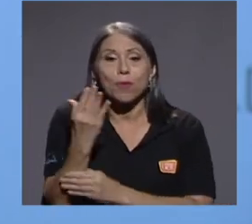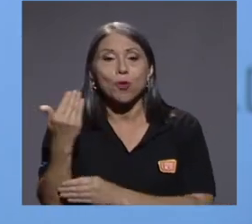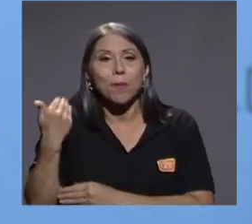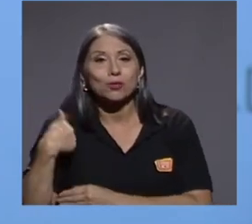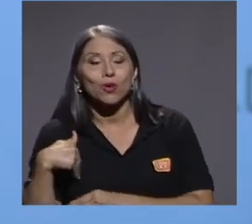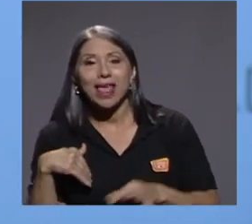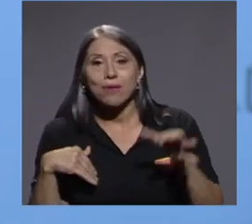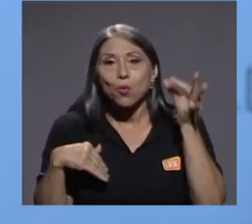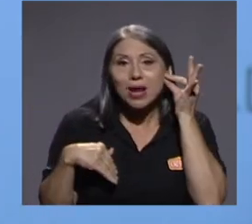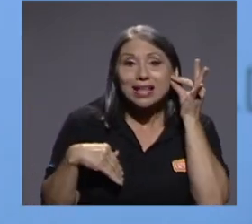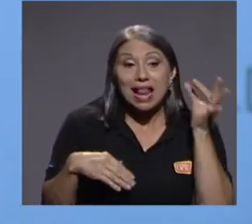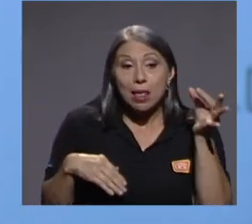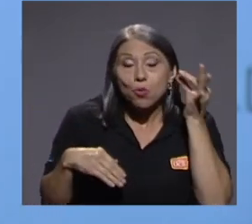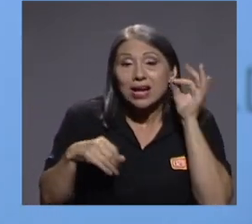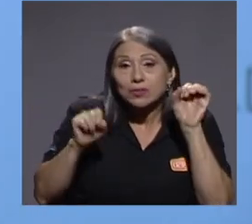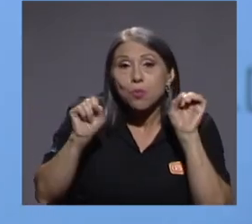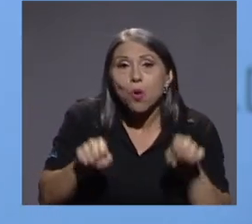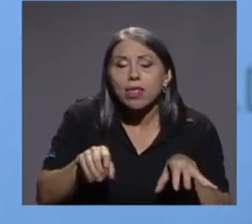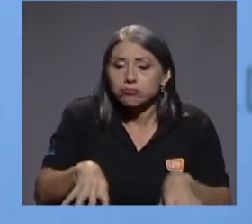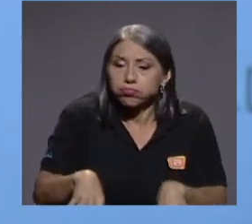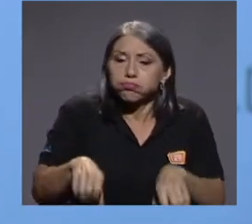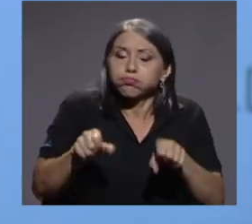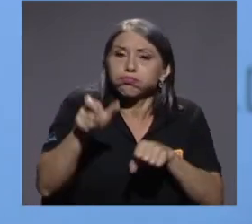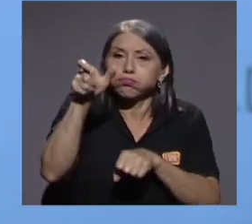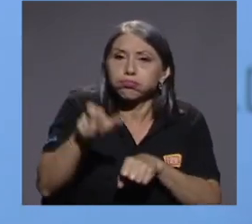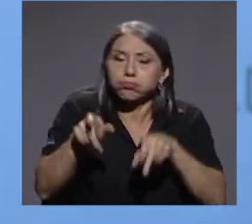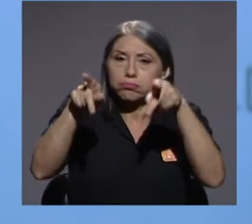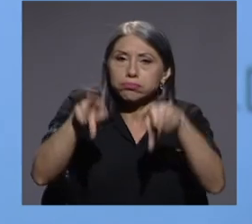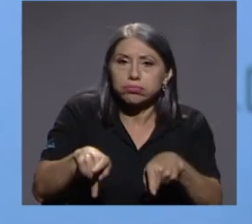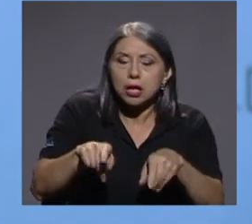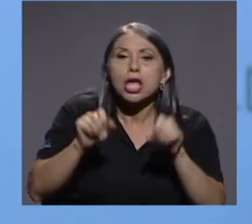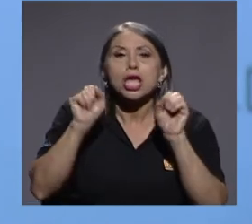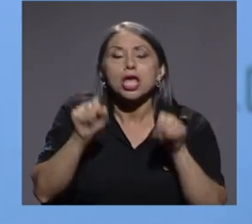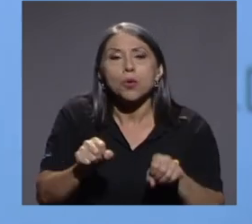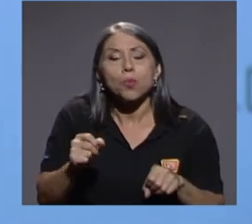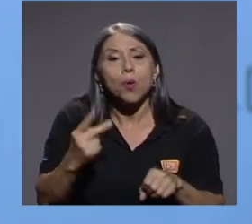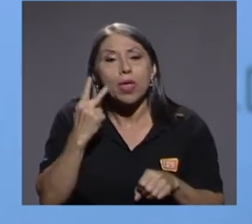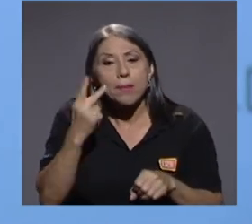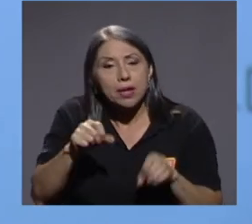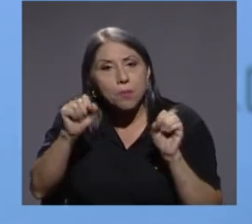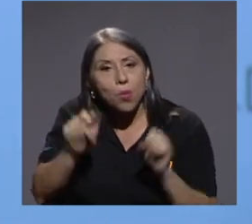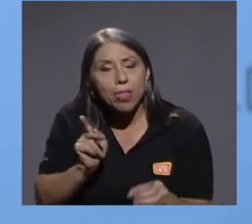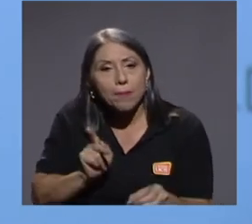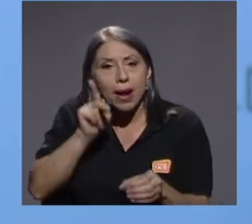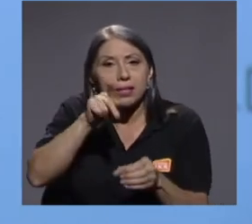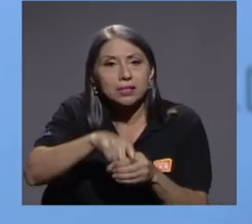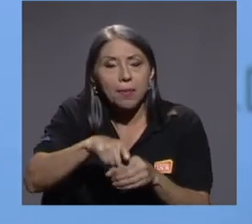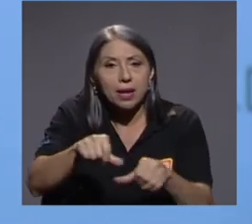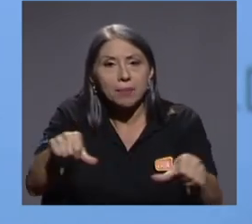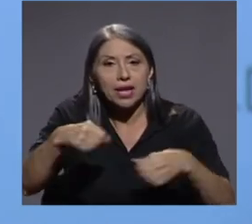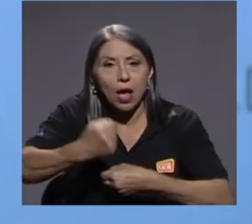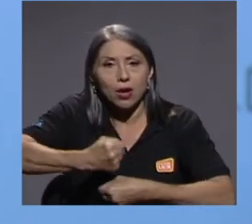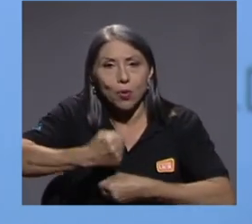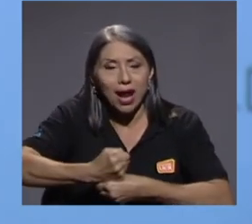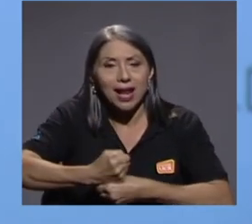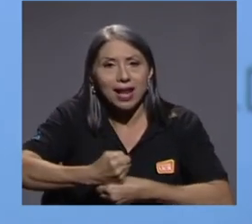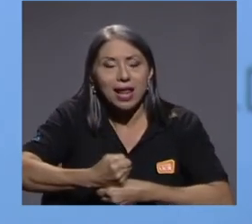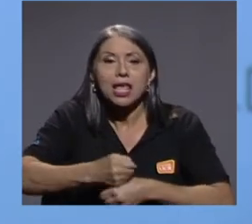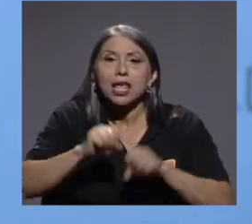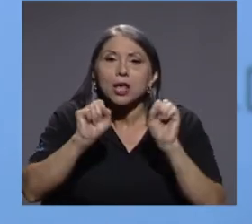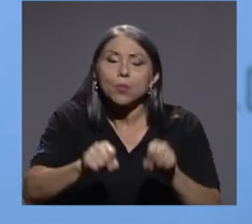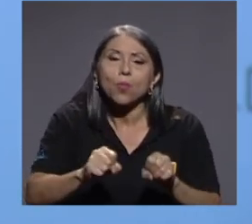puedan asumir como agentes y puedan encontrar un valor en esa participación en el mercado laboral y en esa